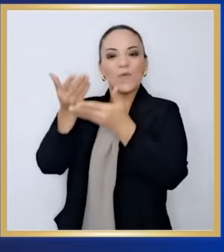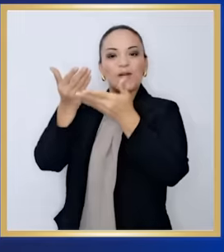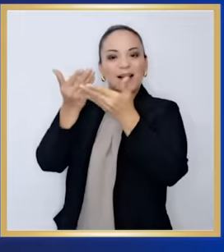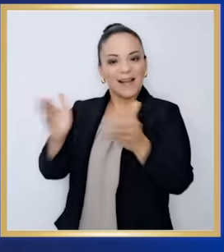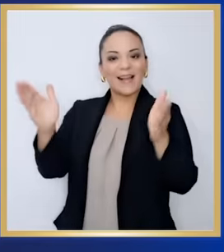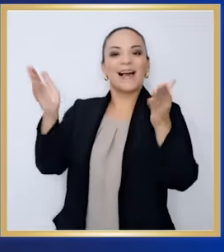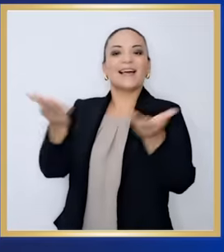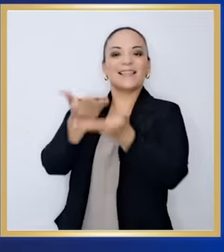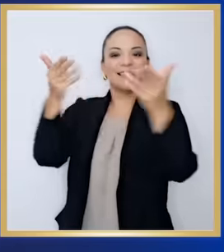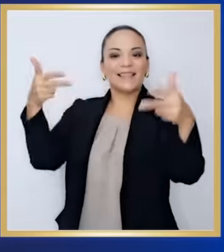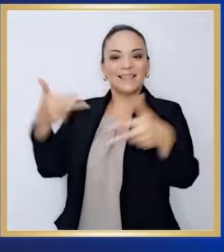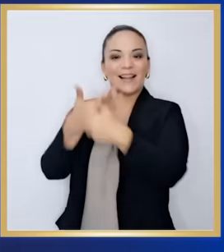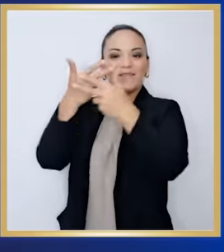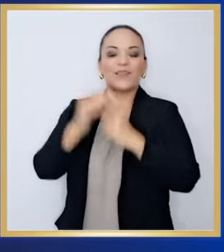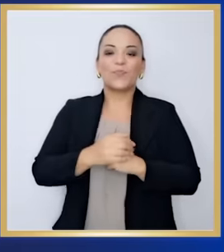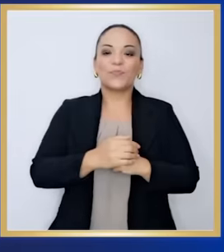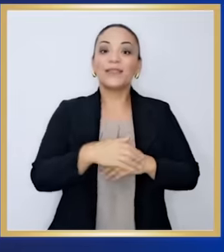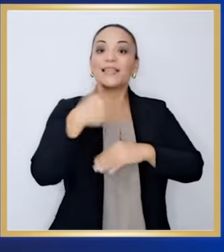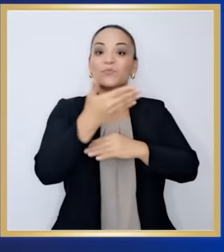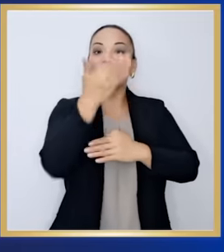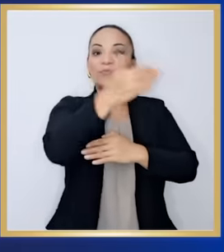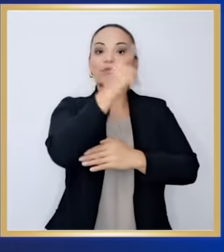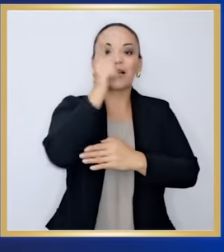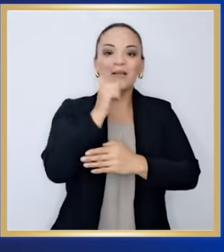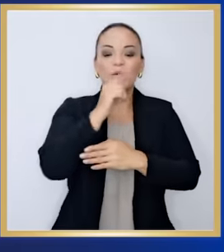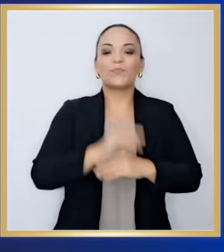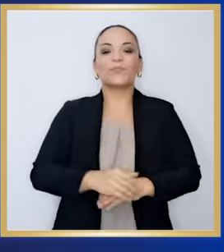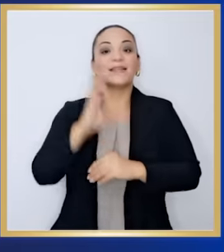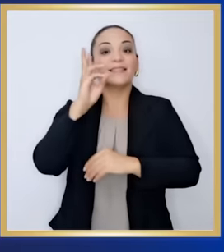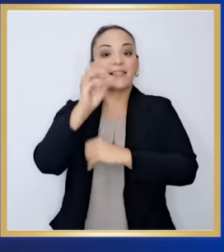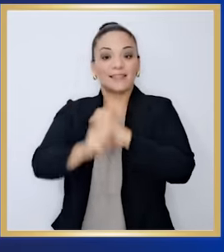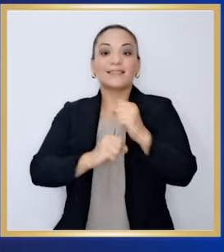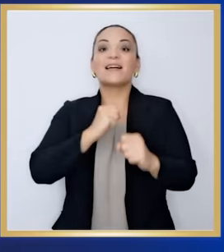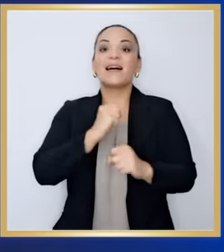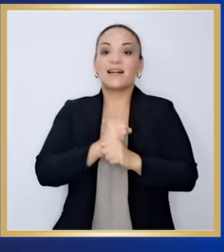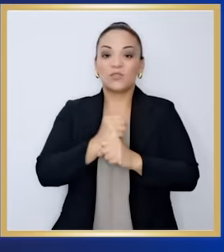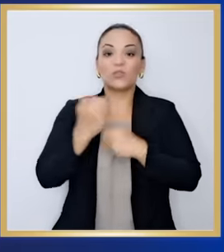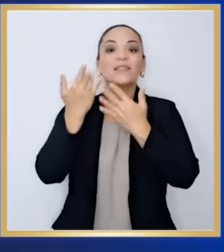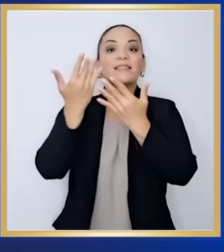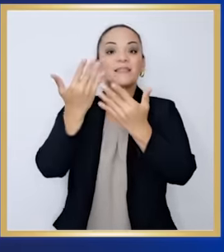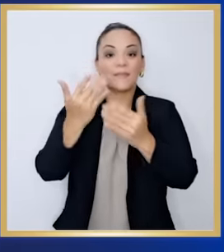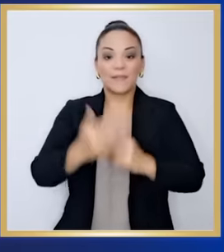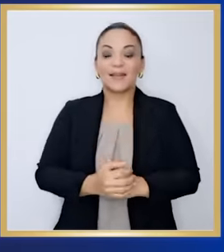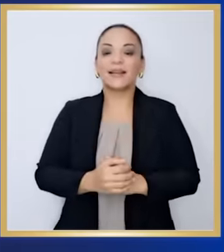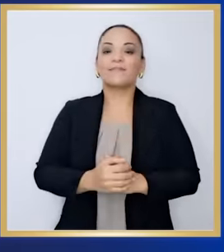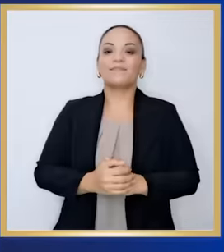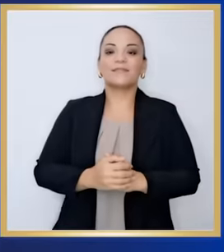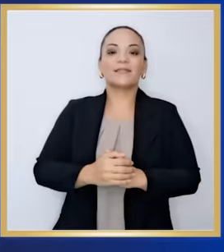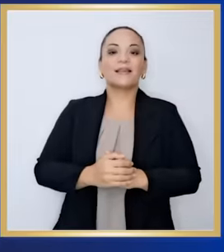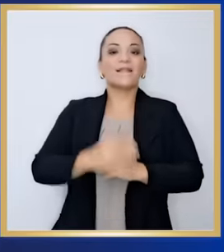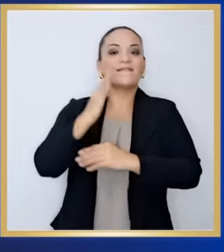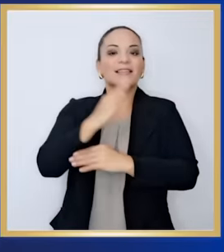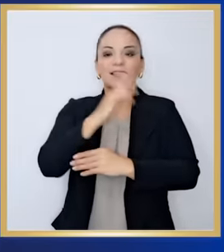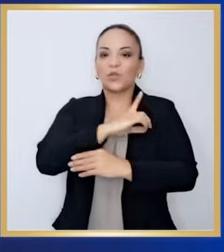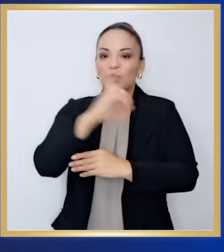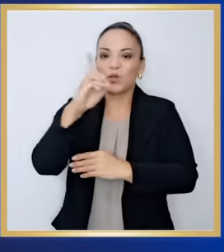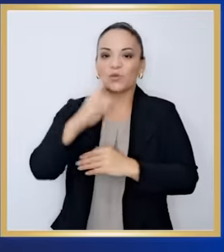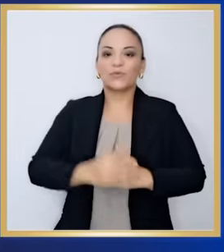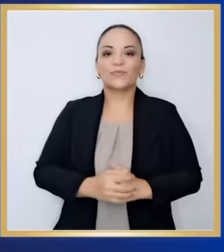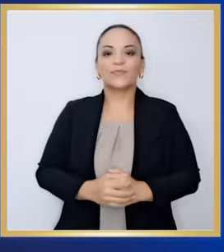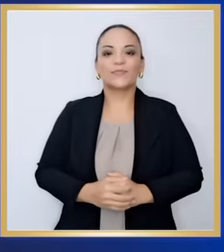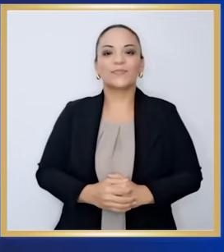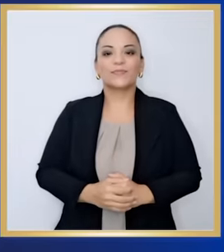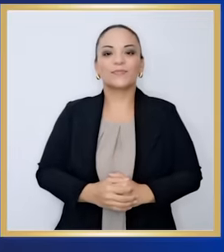30 años. Vamos por inaugurada la obra, vuelta al tráfico. Luego nos fuimos a Limón. Seis años de